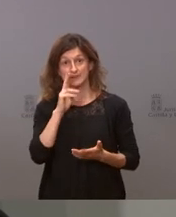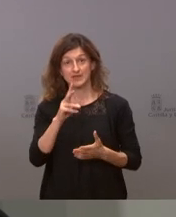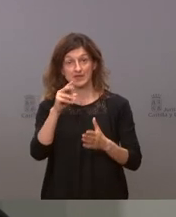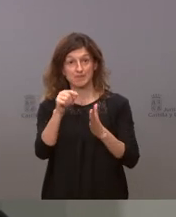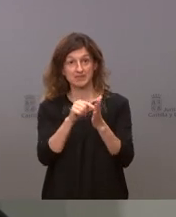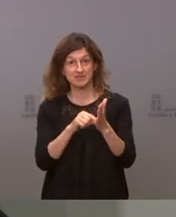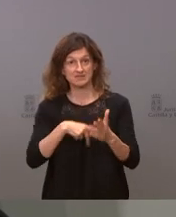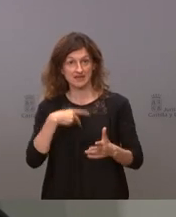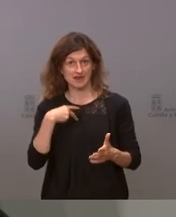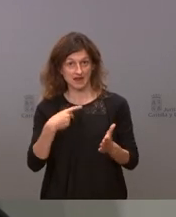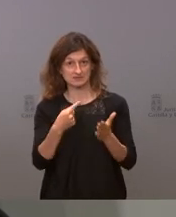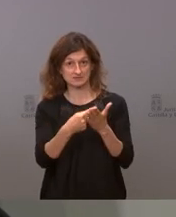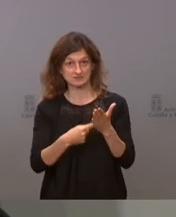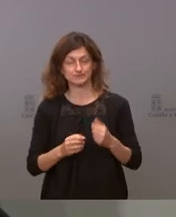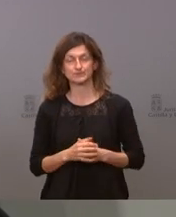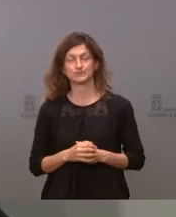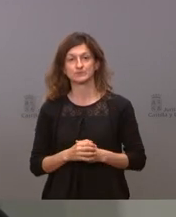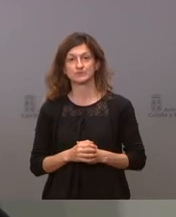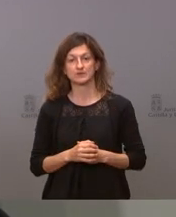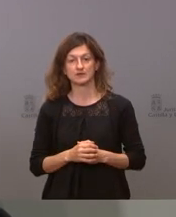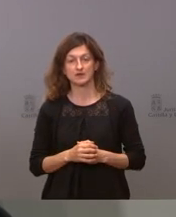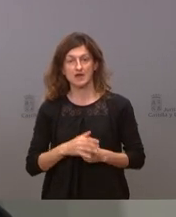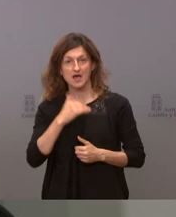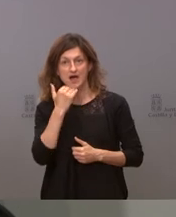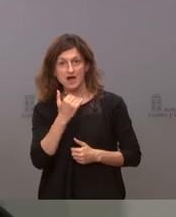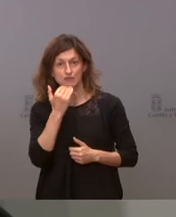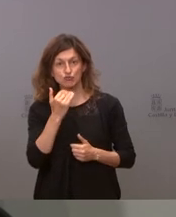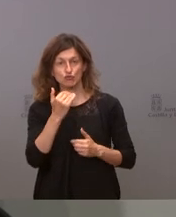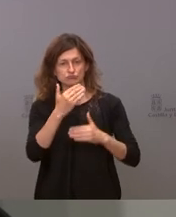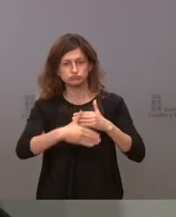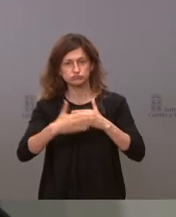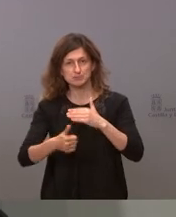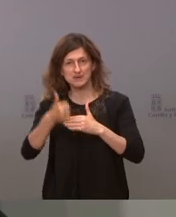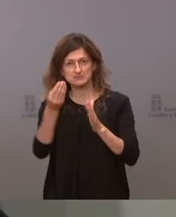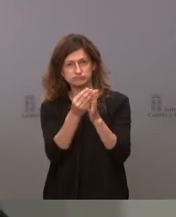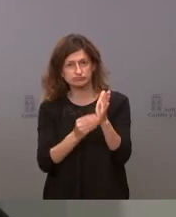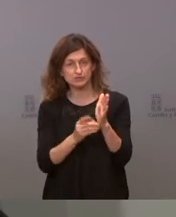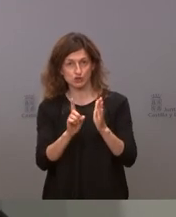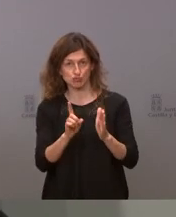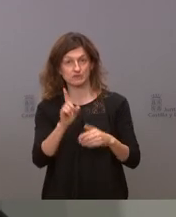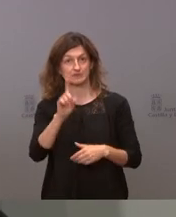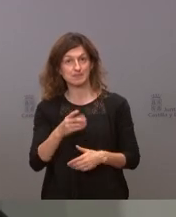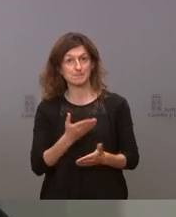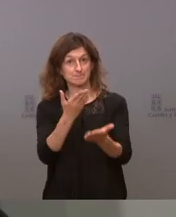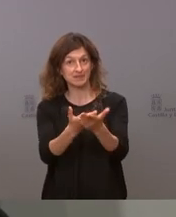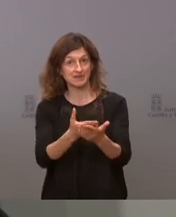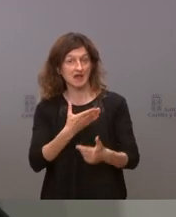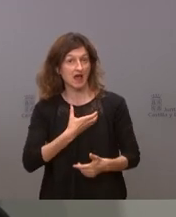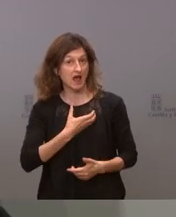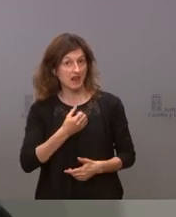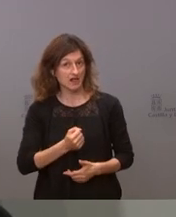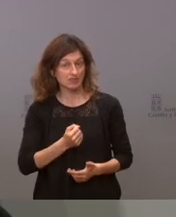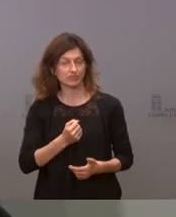generales no vamos a incrementar nuestras medidas restrictivas pero sí que vamos a pedirles a nuestros alcaldes que